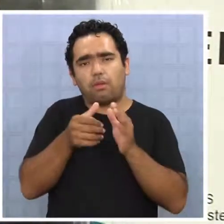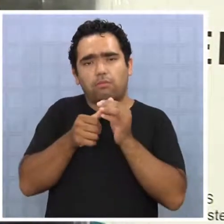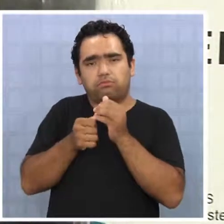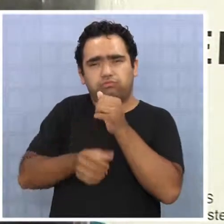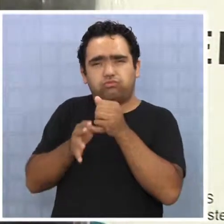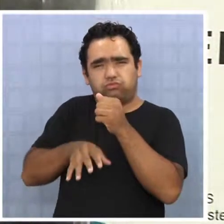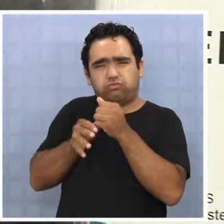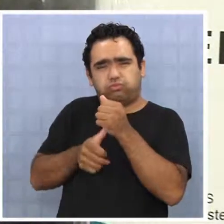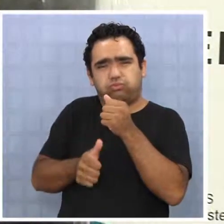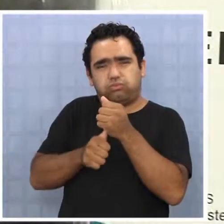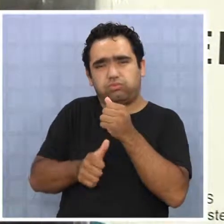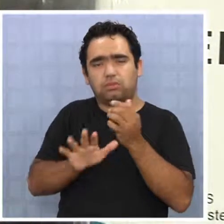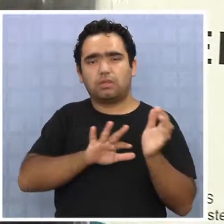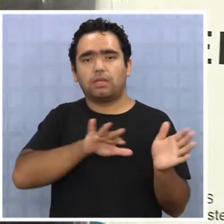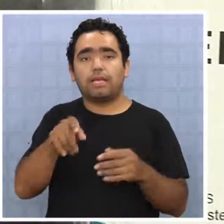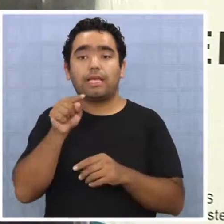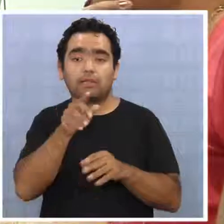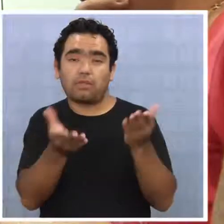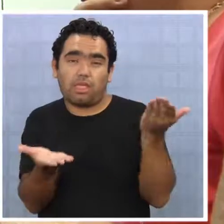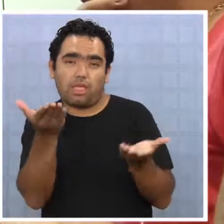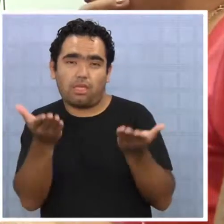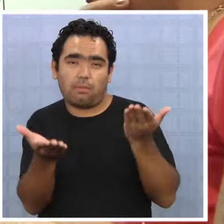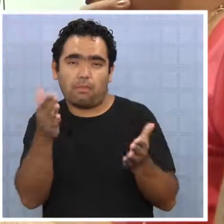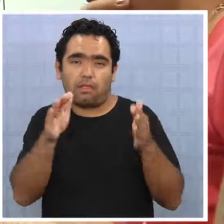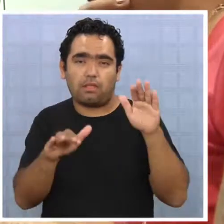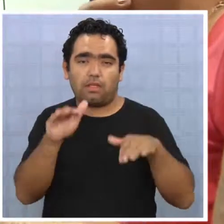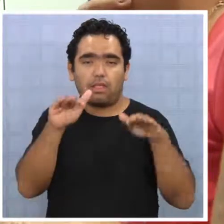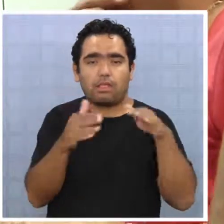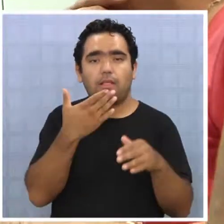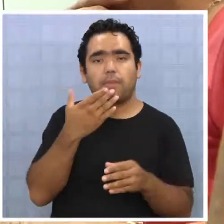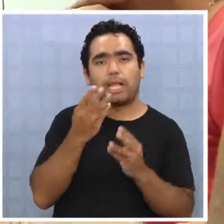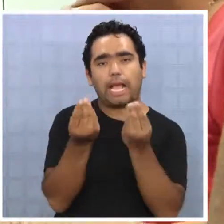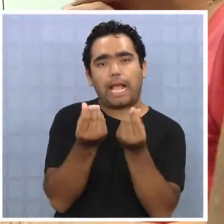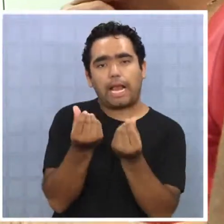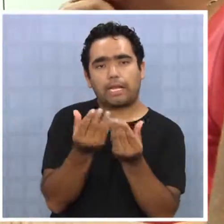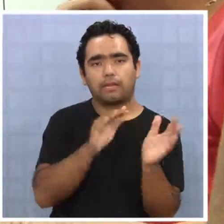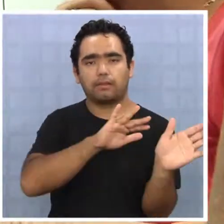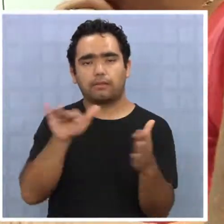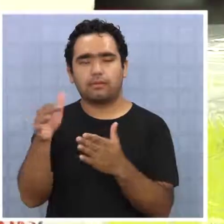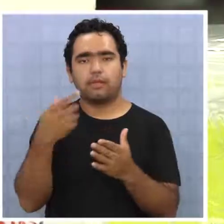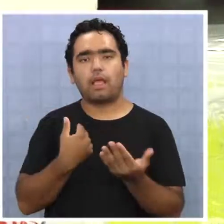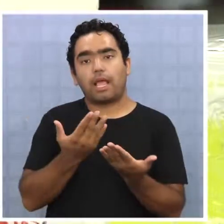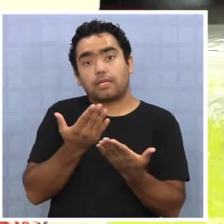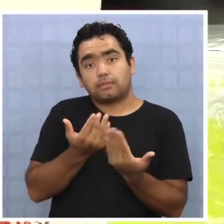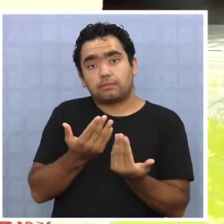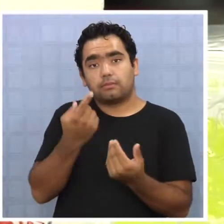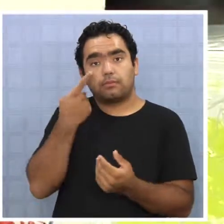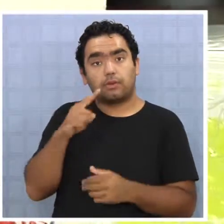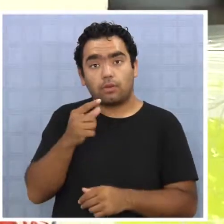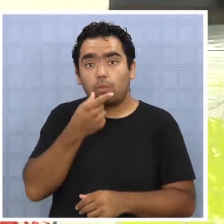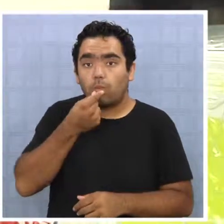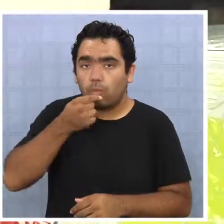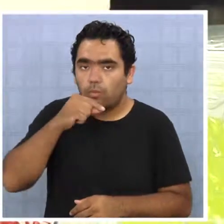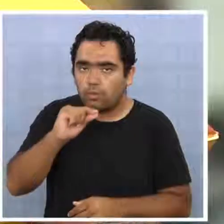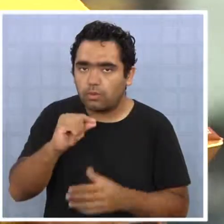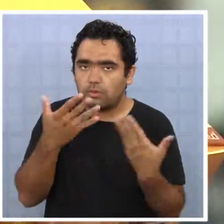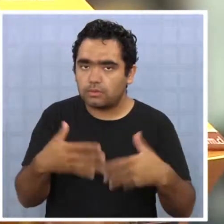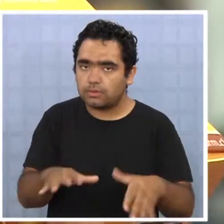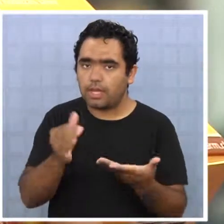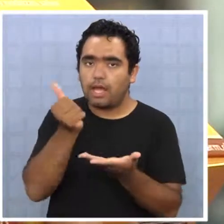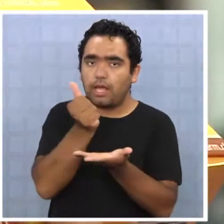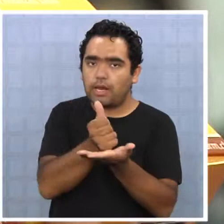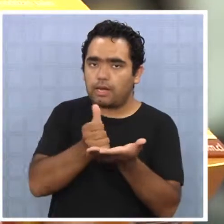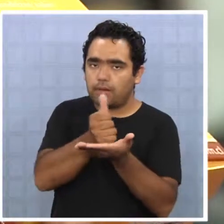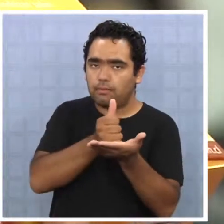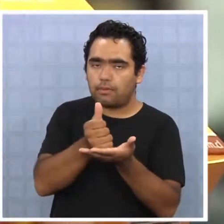indigestión, pero eso depende de la calidad del medicamento. Por ahora deberá esperar, pero pronto tendrá la opción de comprar sus